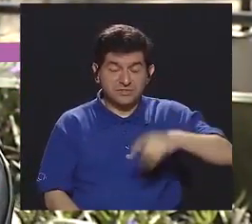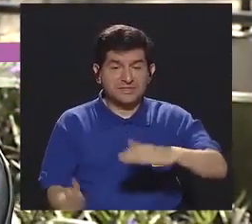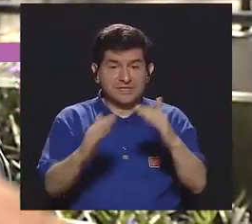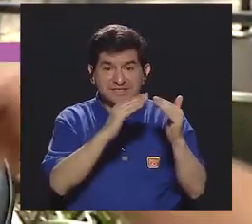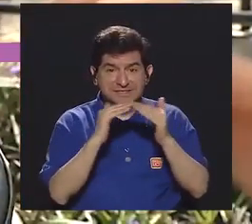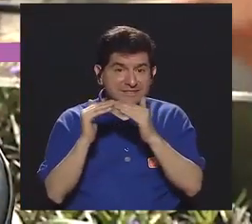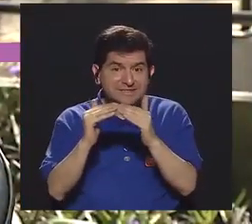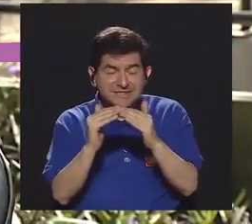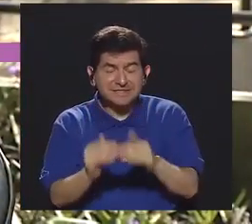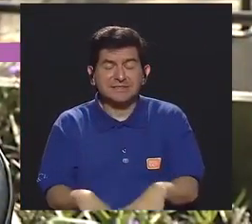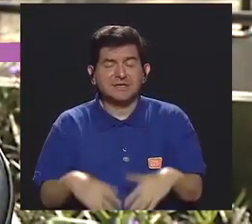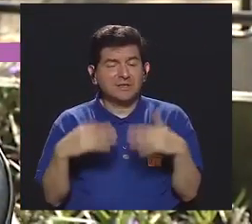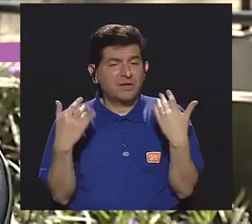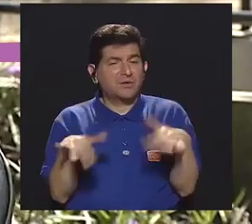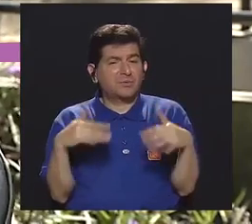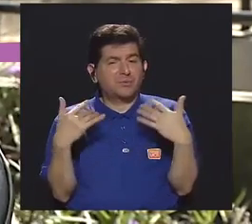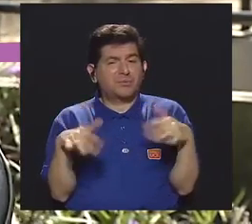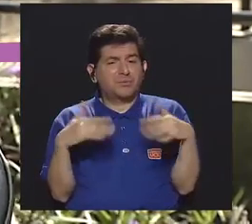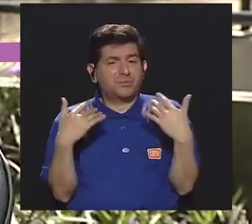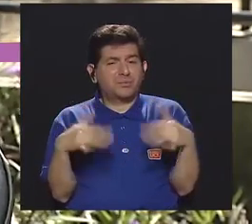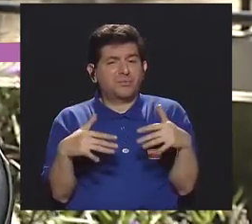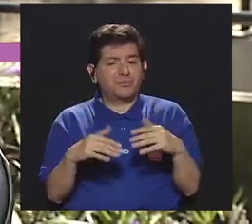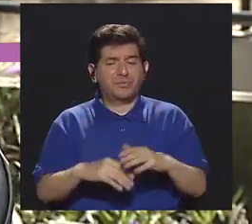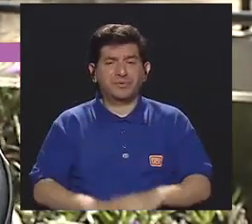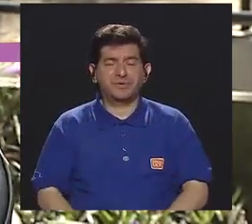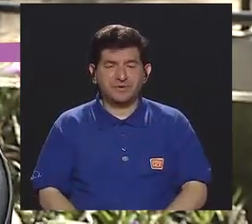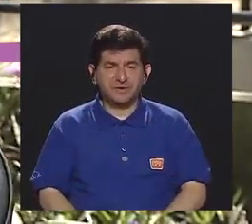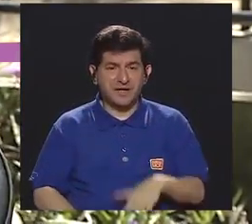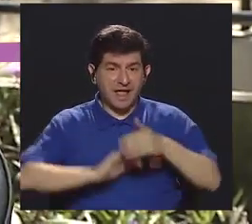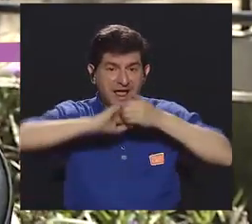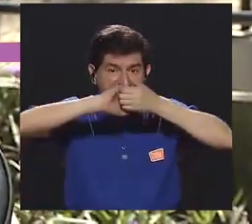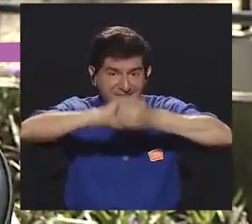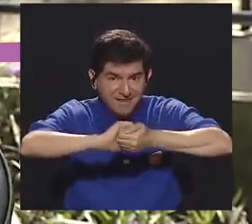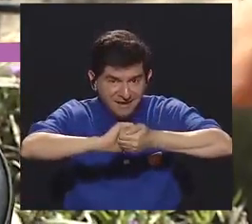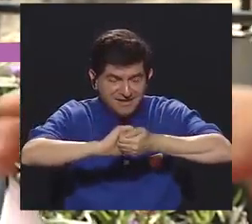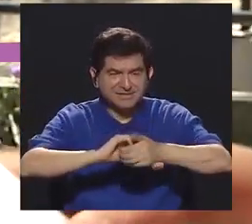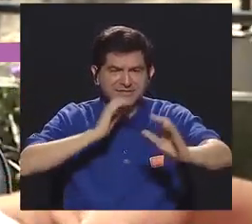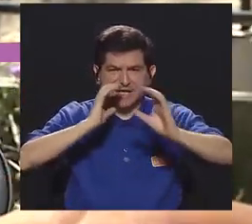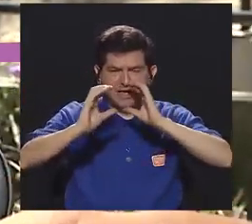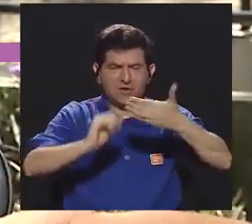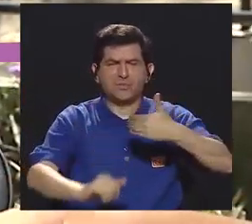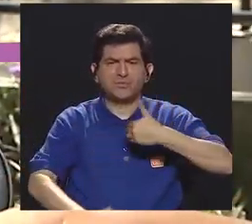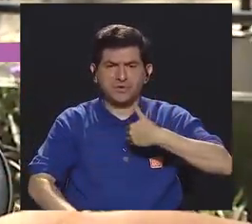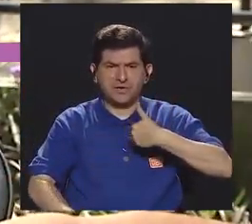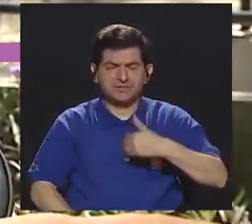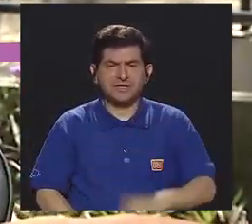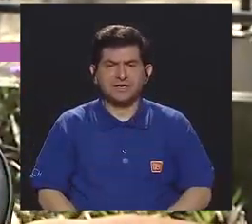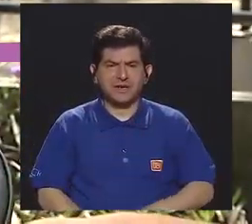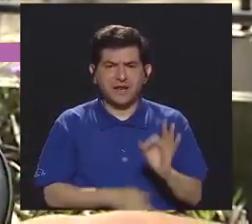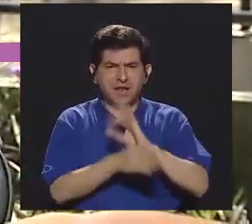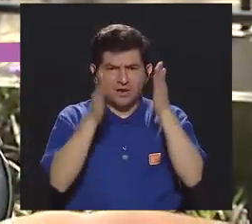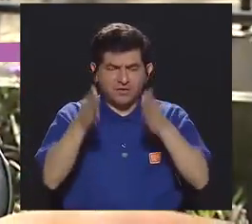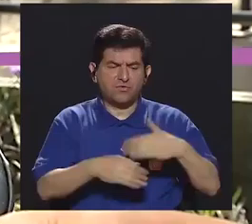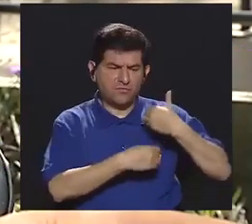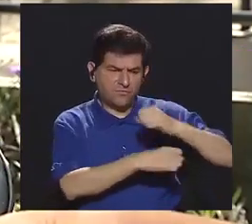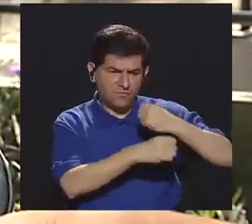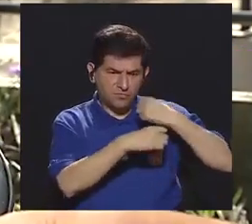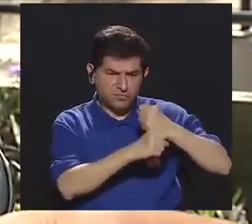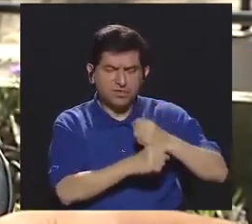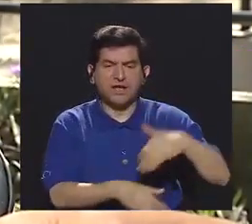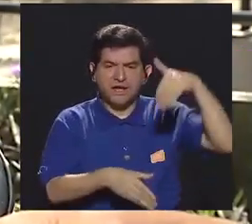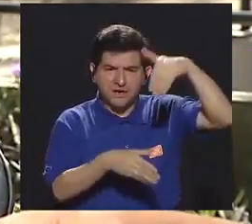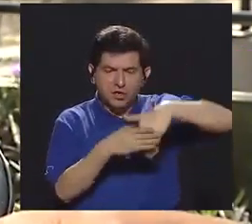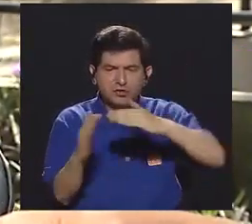comunidad son muy grandes, ¿verdad? De hecho, esa alianza y esa comunicación que tenemos con las funcionarias de la